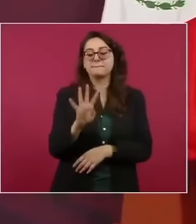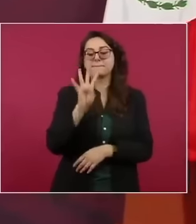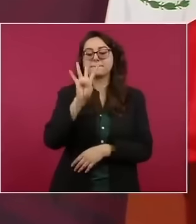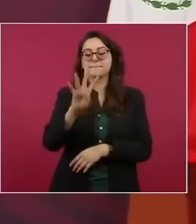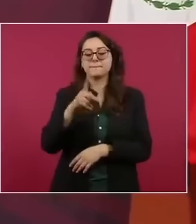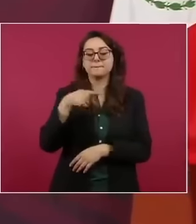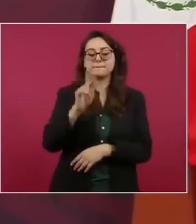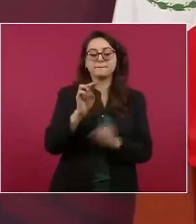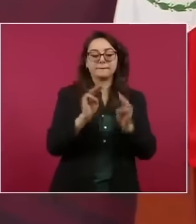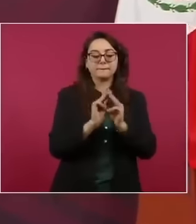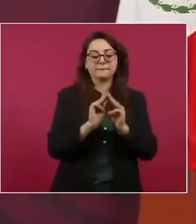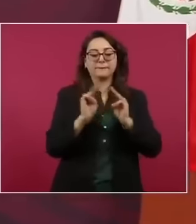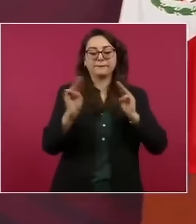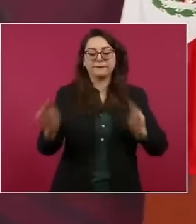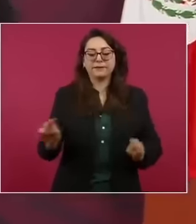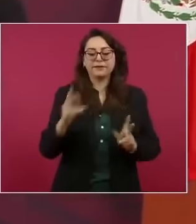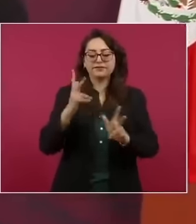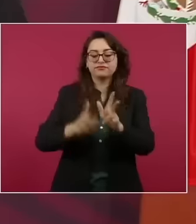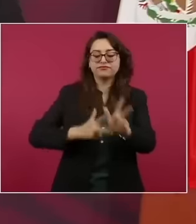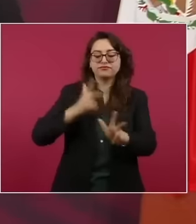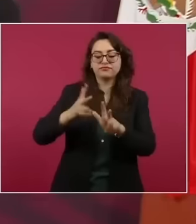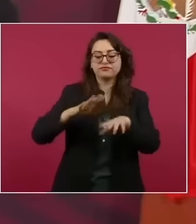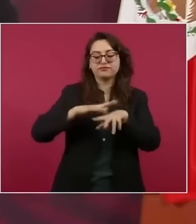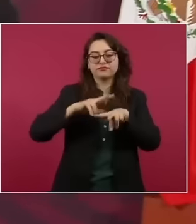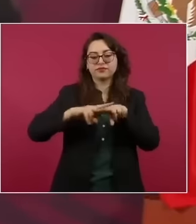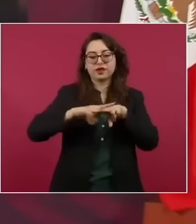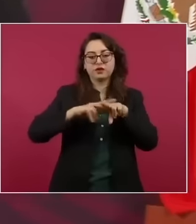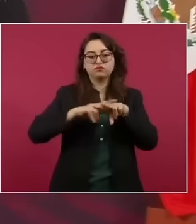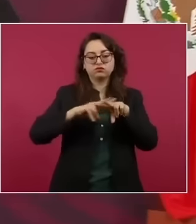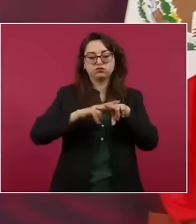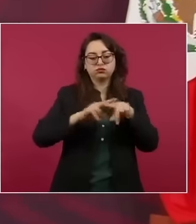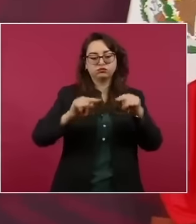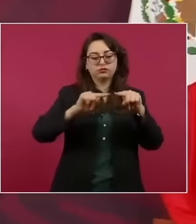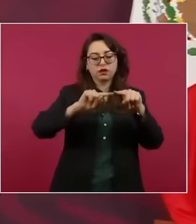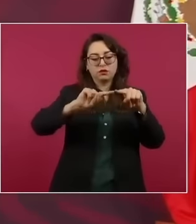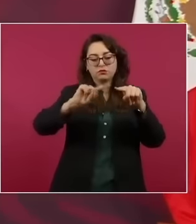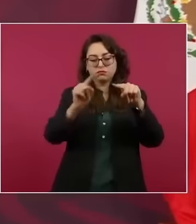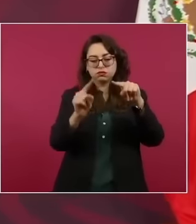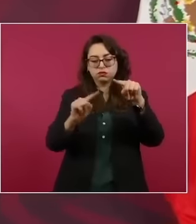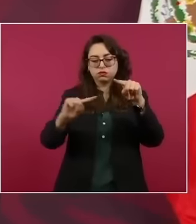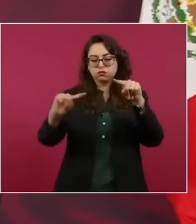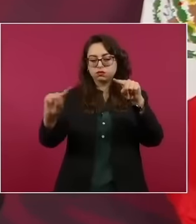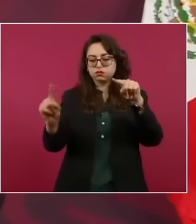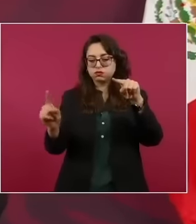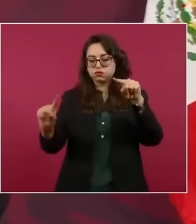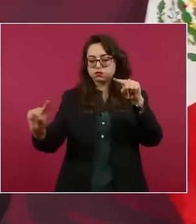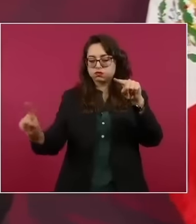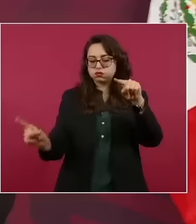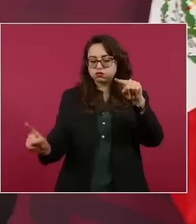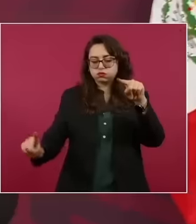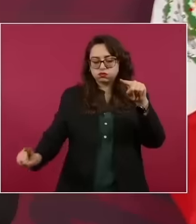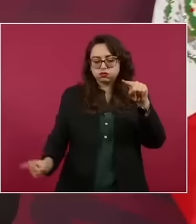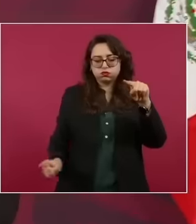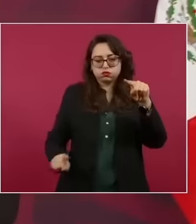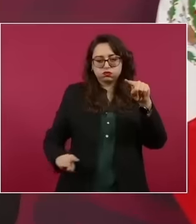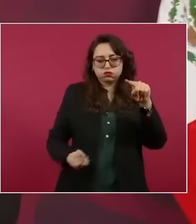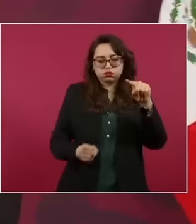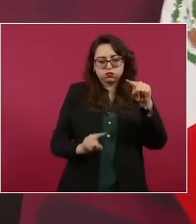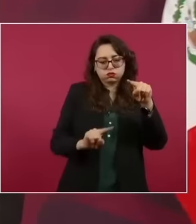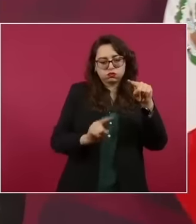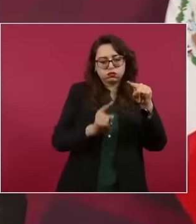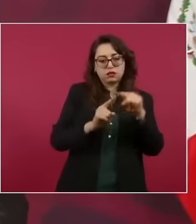de vías para el tren, mil quinientos cincuenta y cuatro